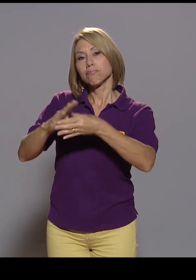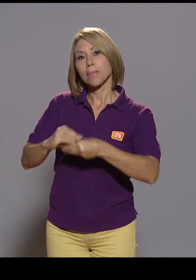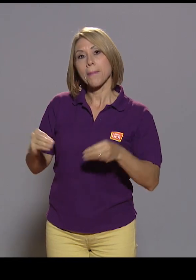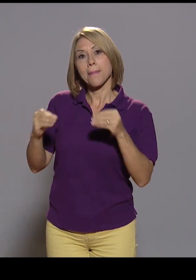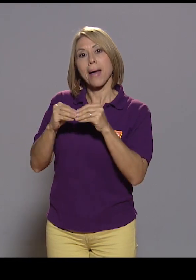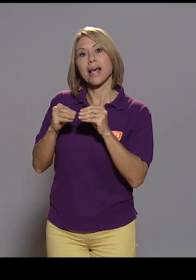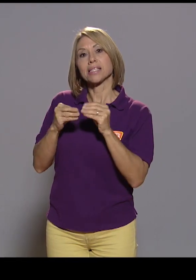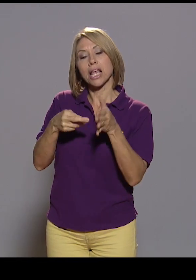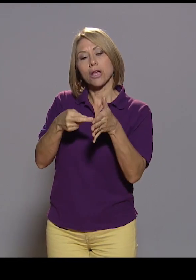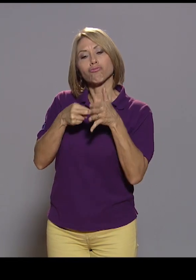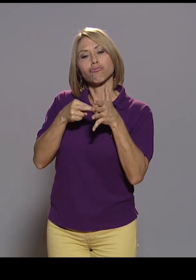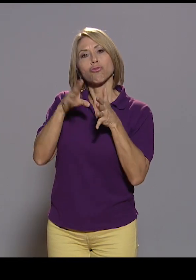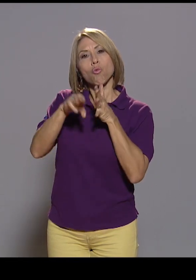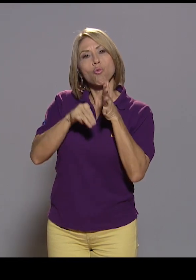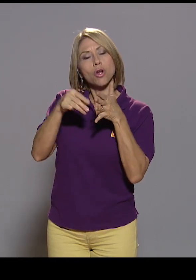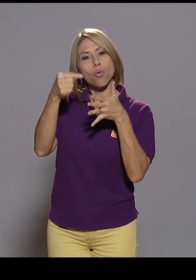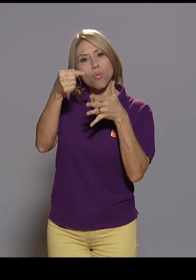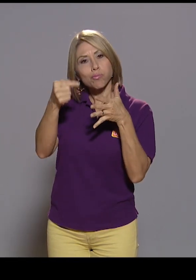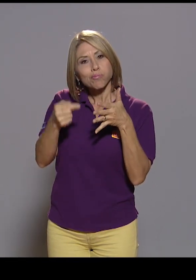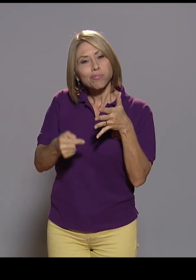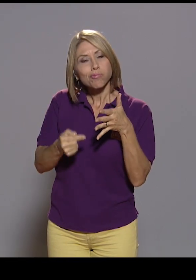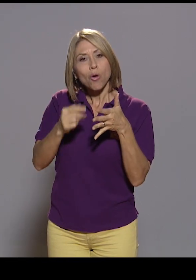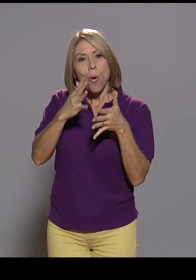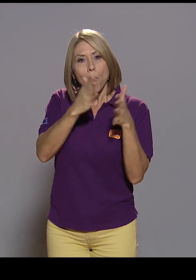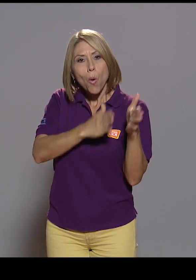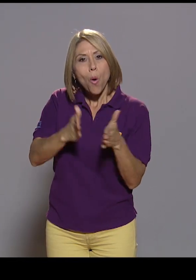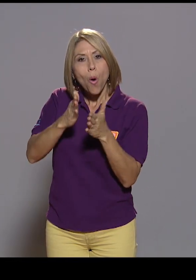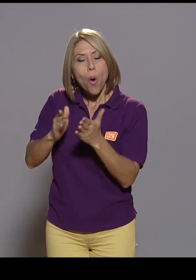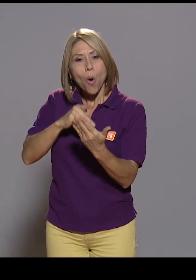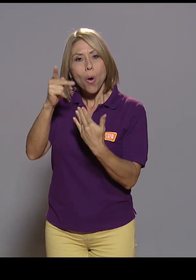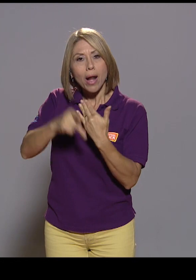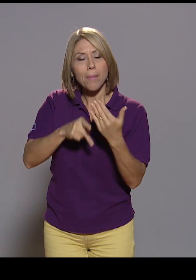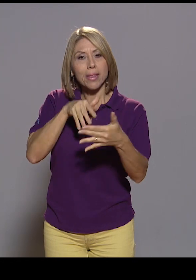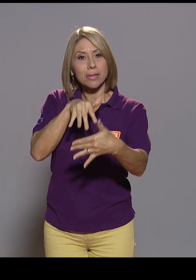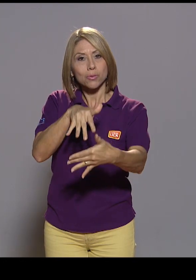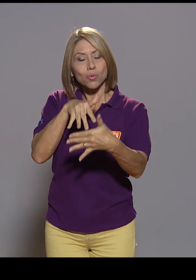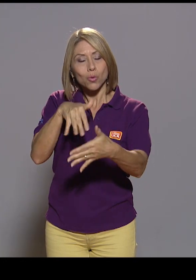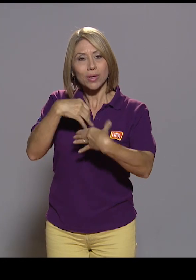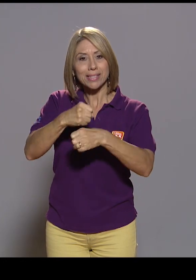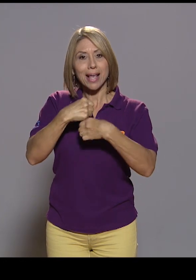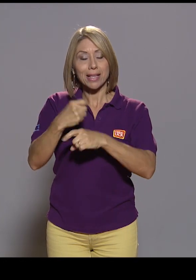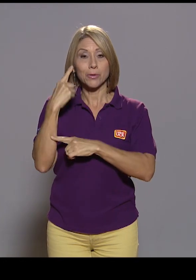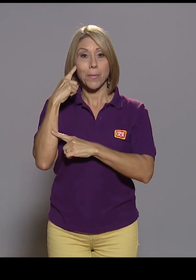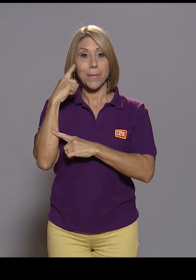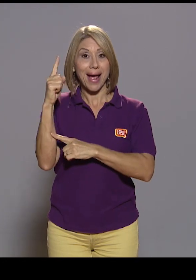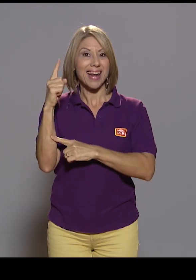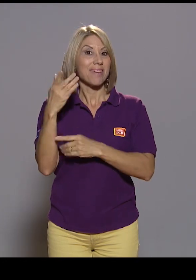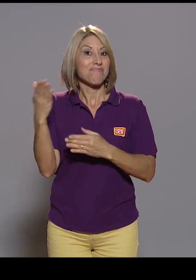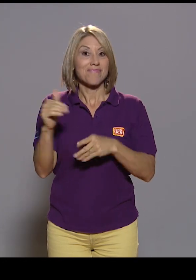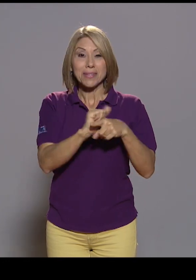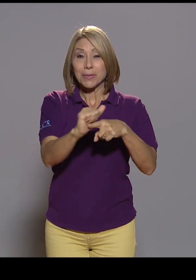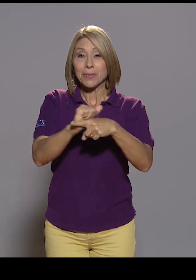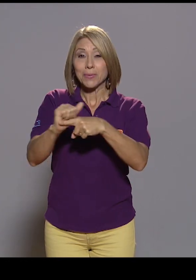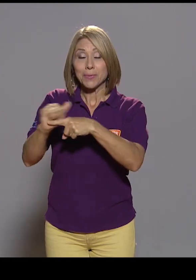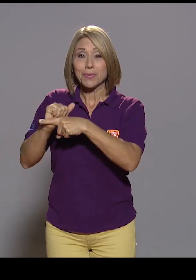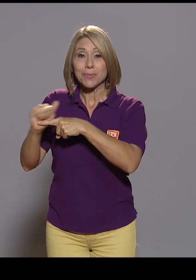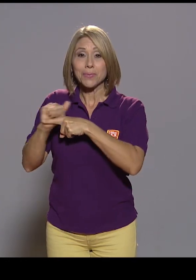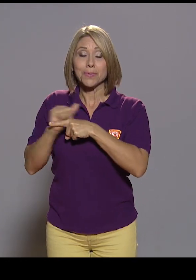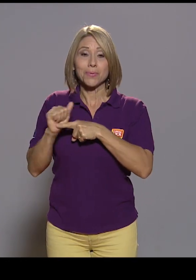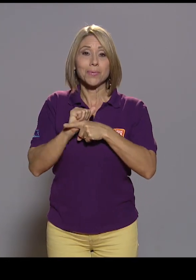currículum? De alguna manera, ¿verdad?, que se ha diseñado para que estas personas reciban la capacitación. Son